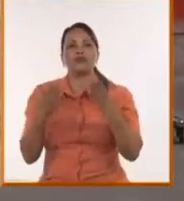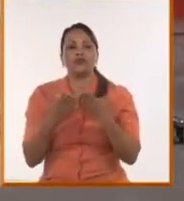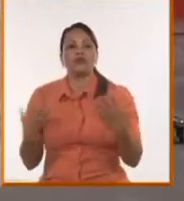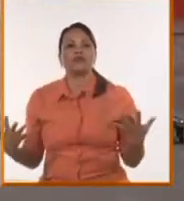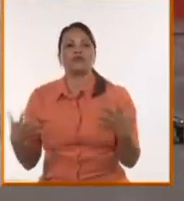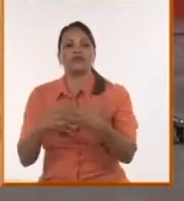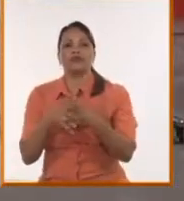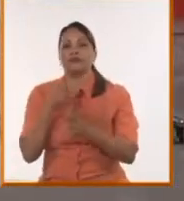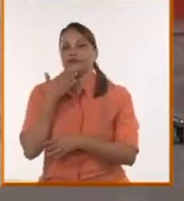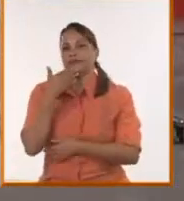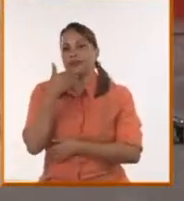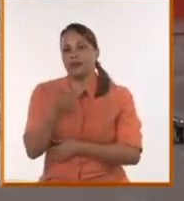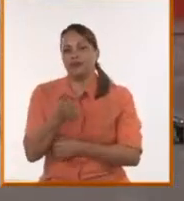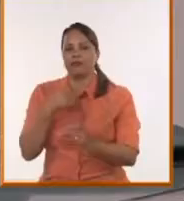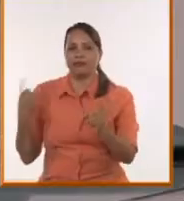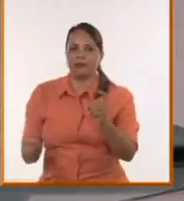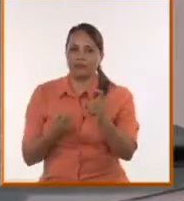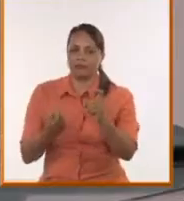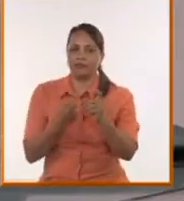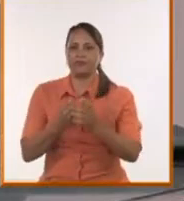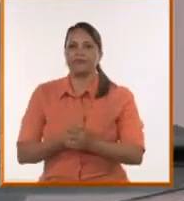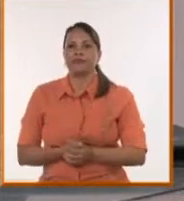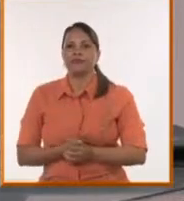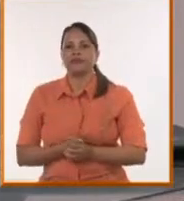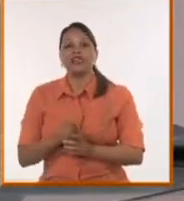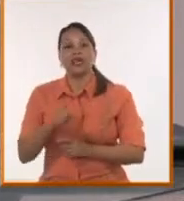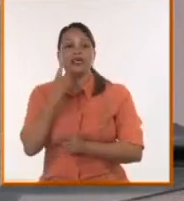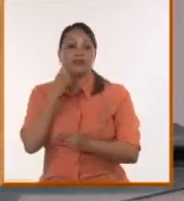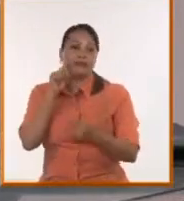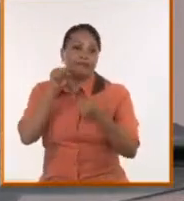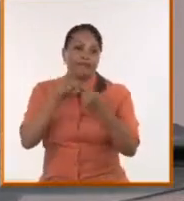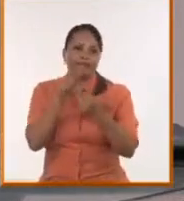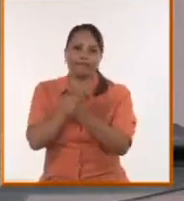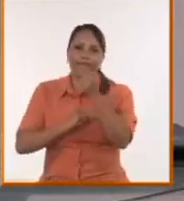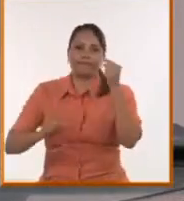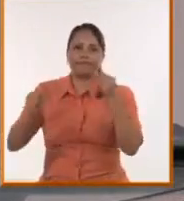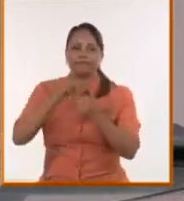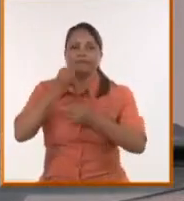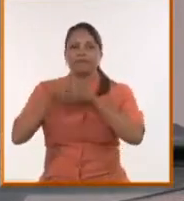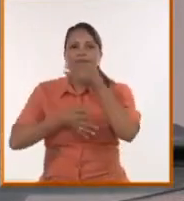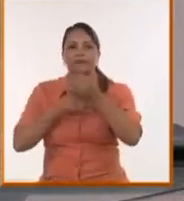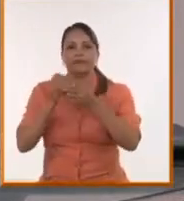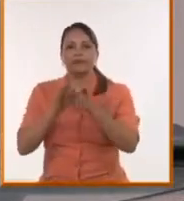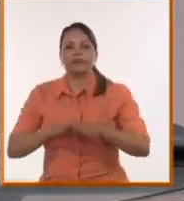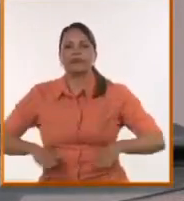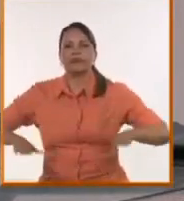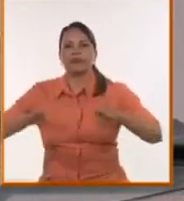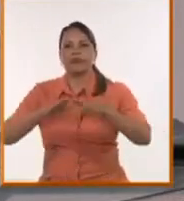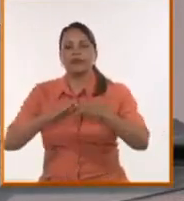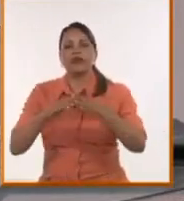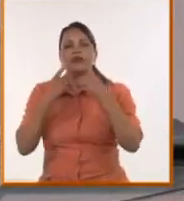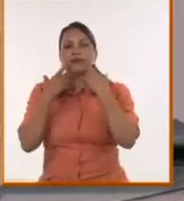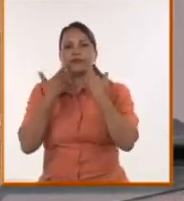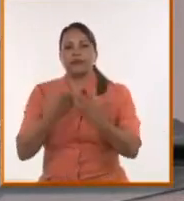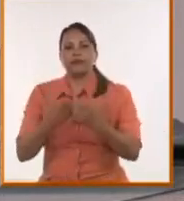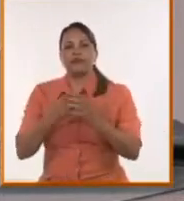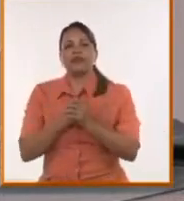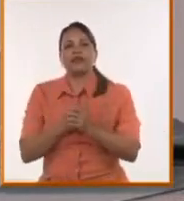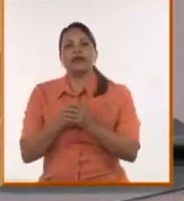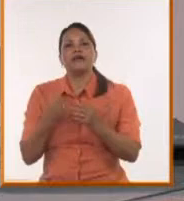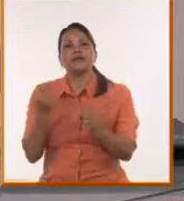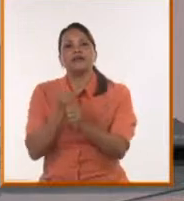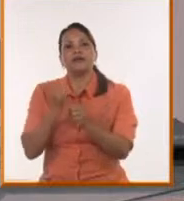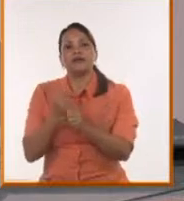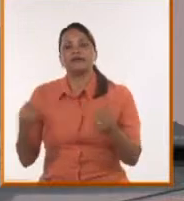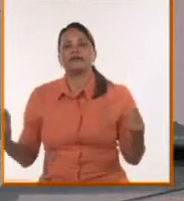podamos enfrentar estos desafíos. Ahí está yo creo que la clave de lo que se habló en estos días en el Coloquio Patria. La necesidad de trabajar unidos,